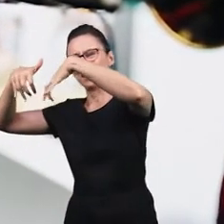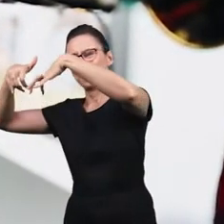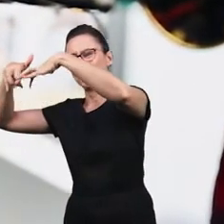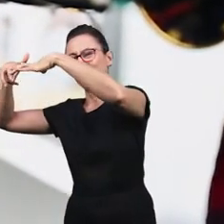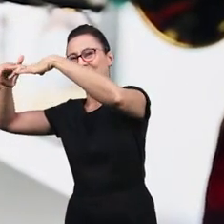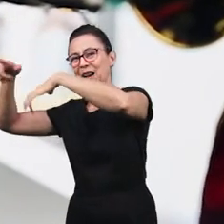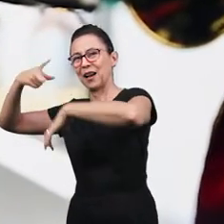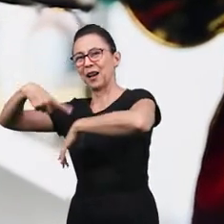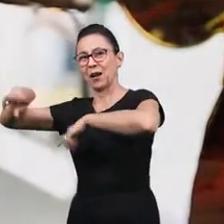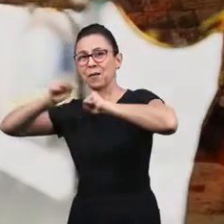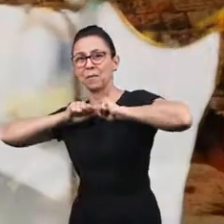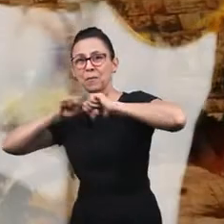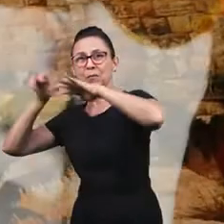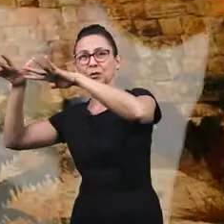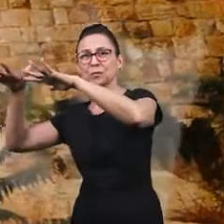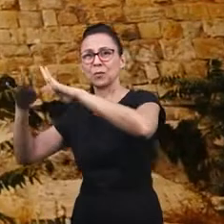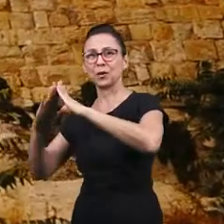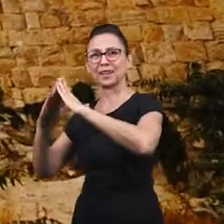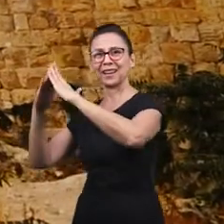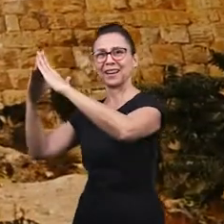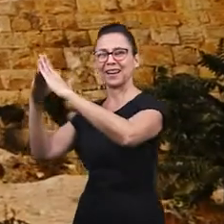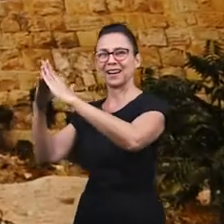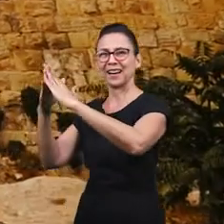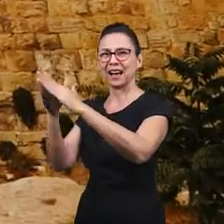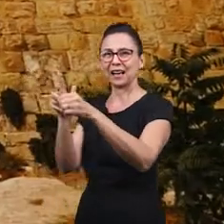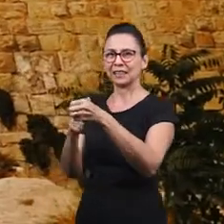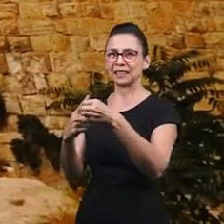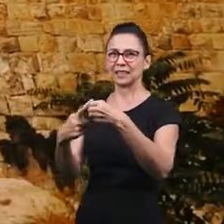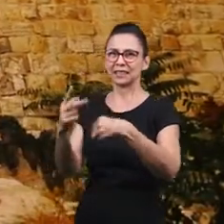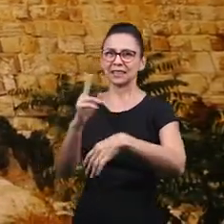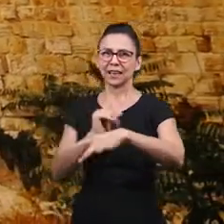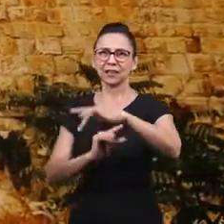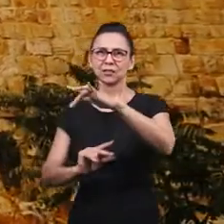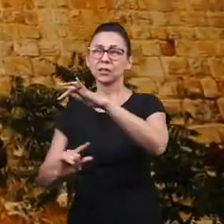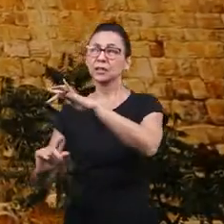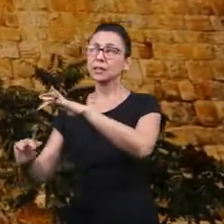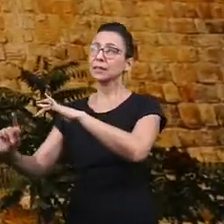Lá vamos cantar